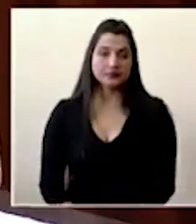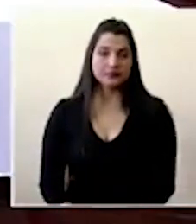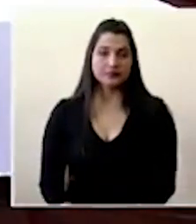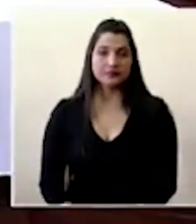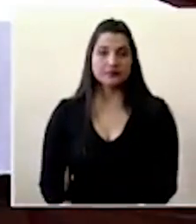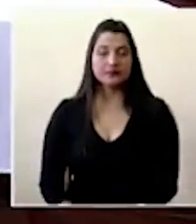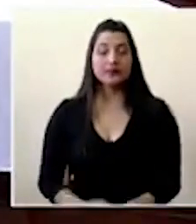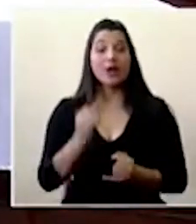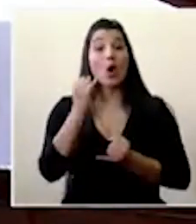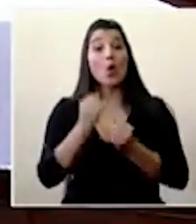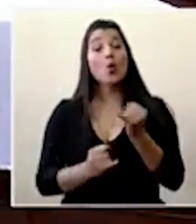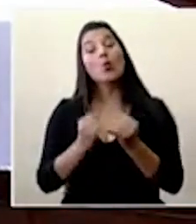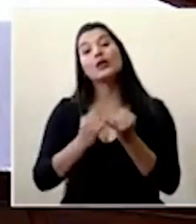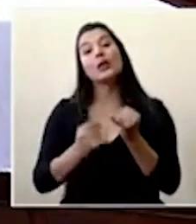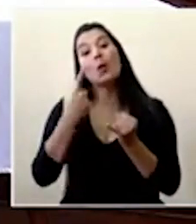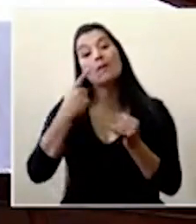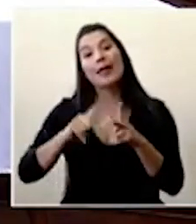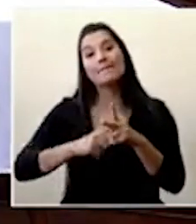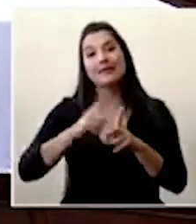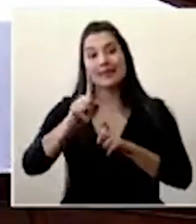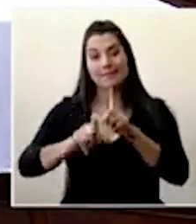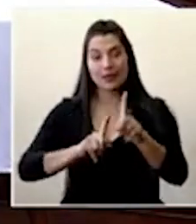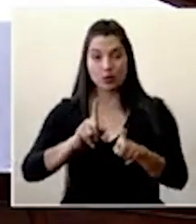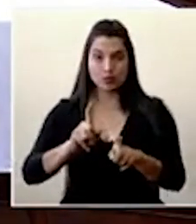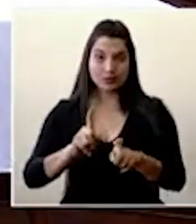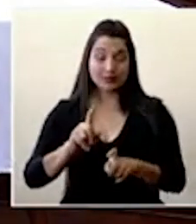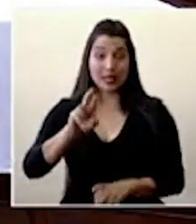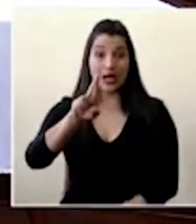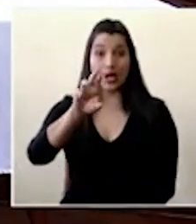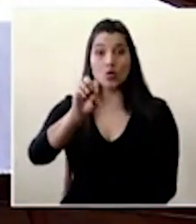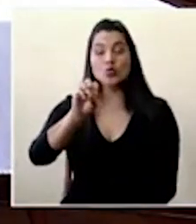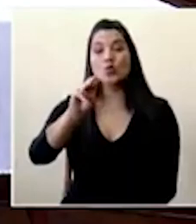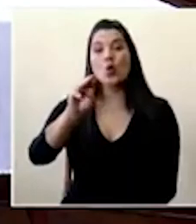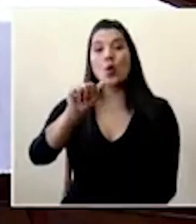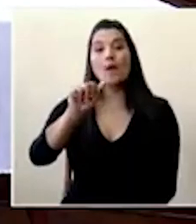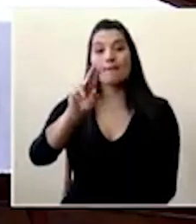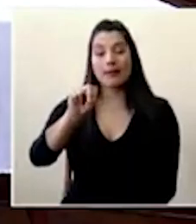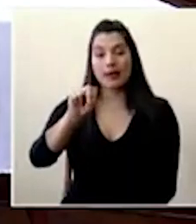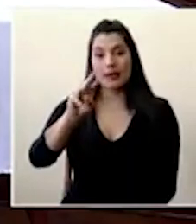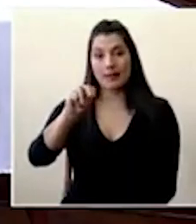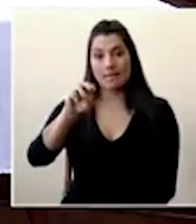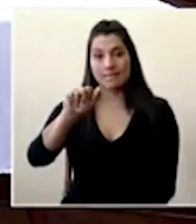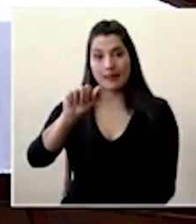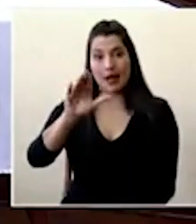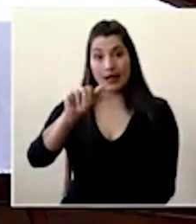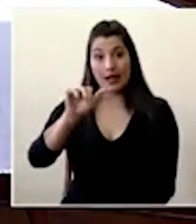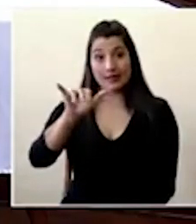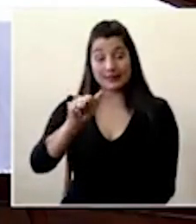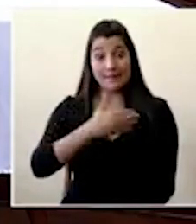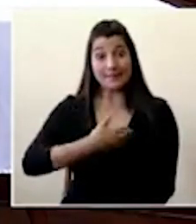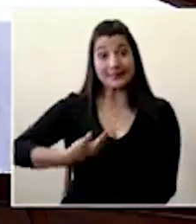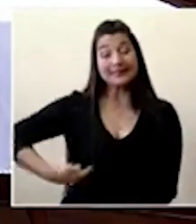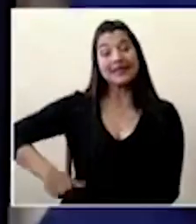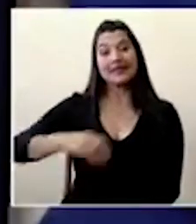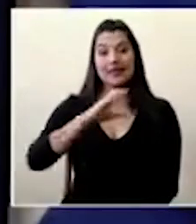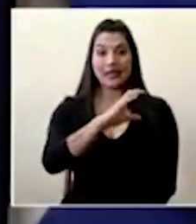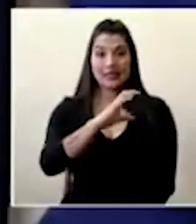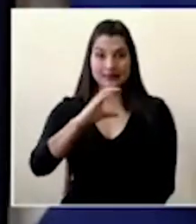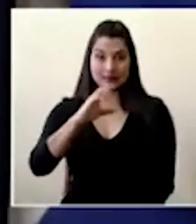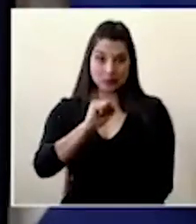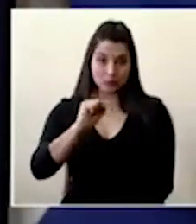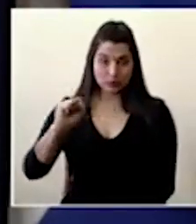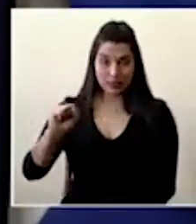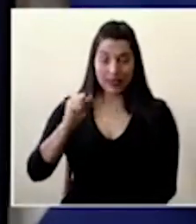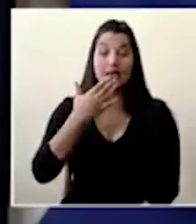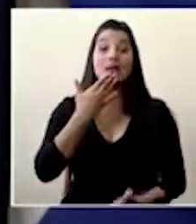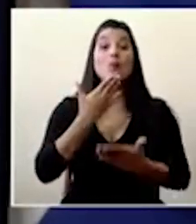Recibimos por último, para entrar a un periodo de preguntas, el mensaje de Román Macaya, presidente ejecutivo de la Caja Costa Ricanos del Seguro Social. Muy buenas